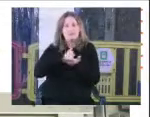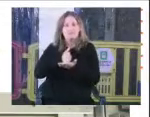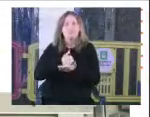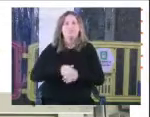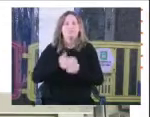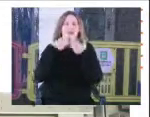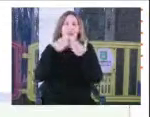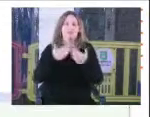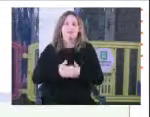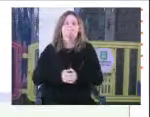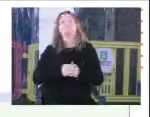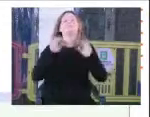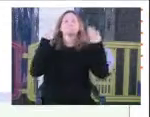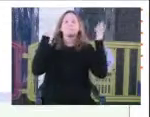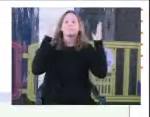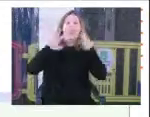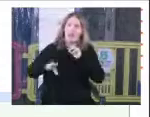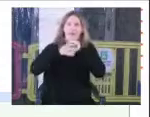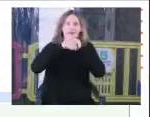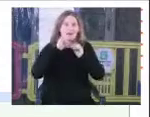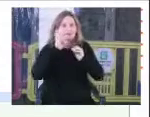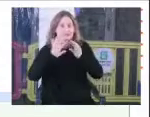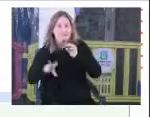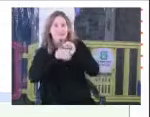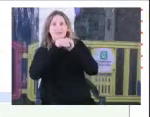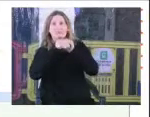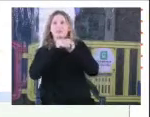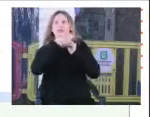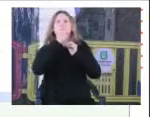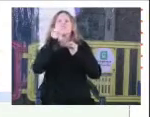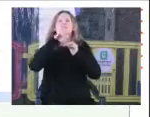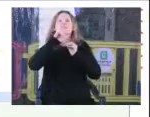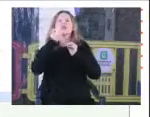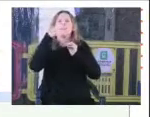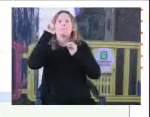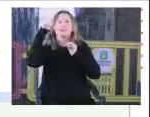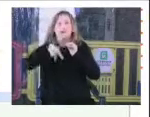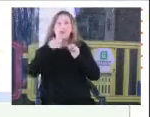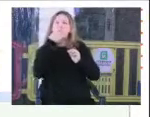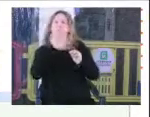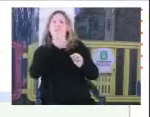redundancia. Gracias. ¿Y me dejás sumar algo? Benjamin decía que un buen historiador es el que se pilla la historia contra...